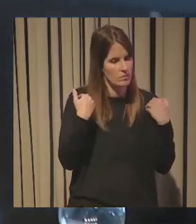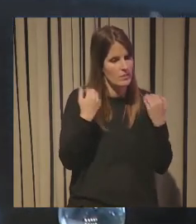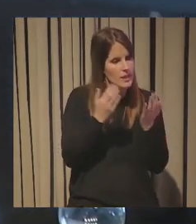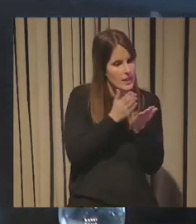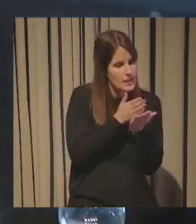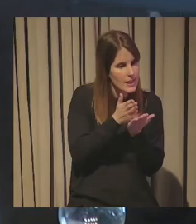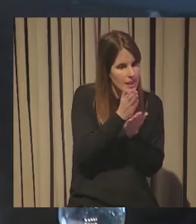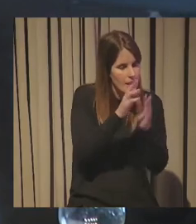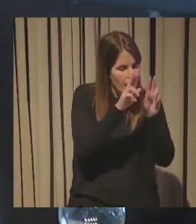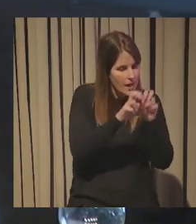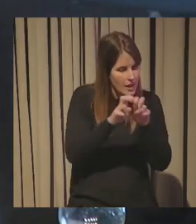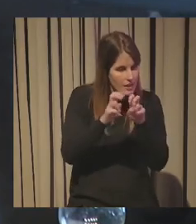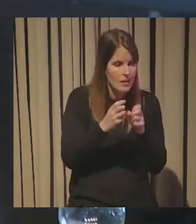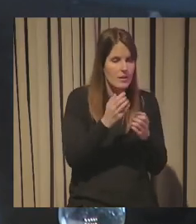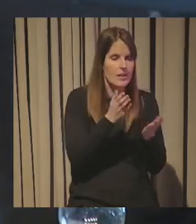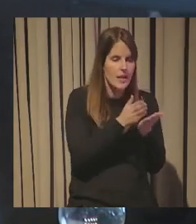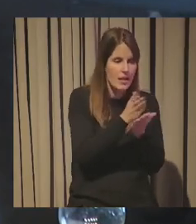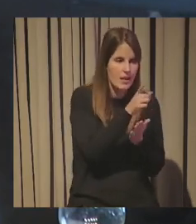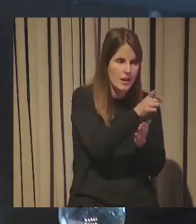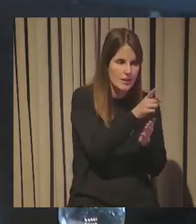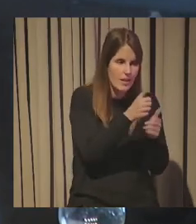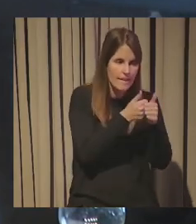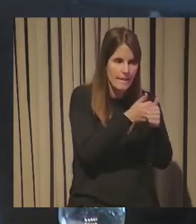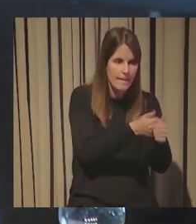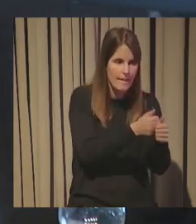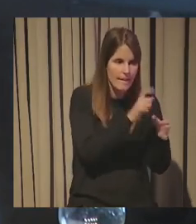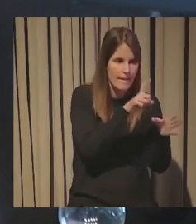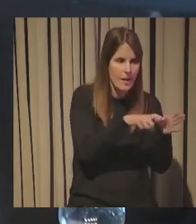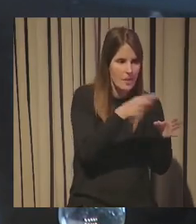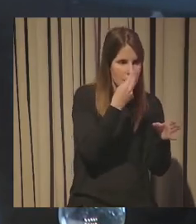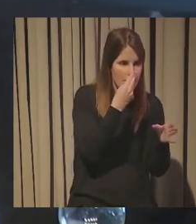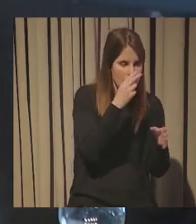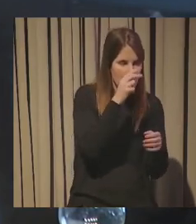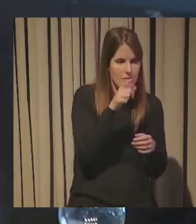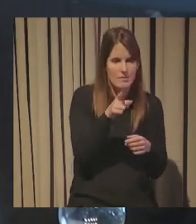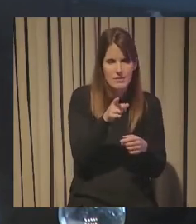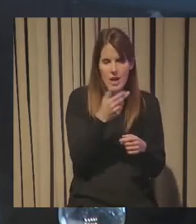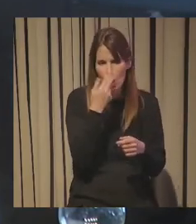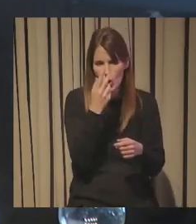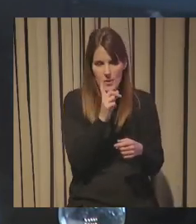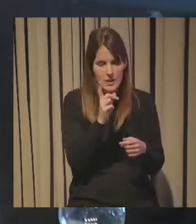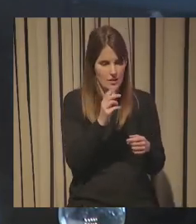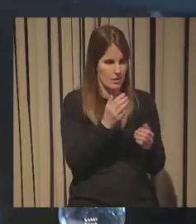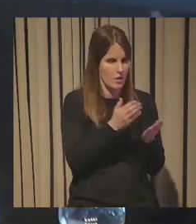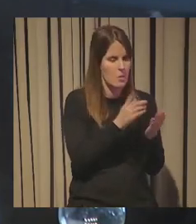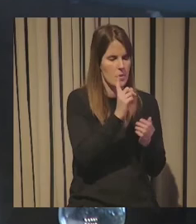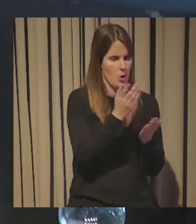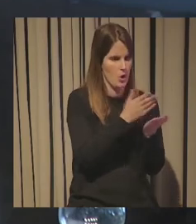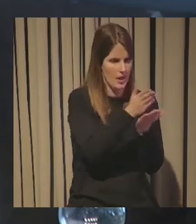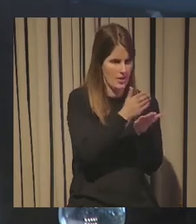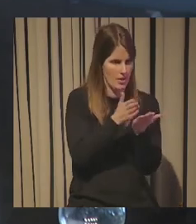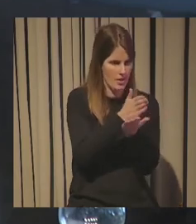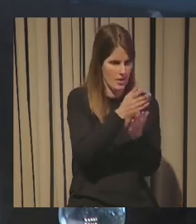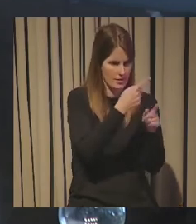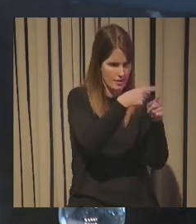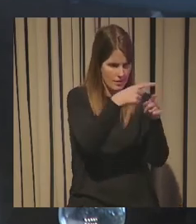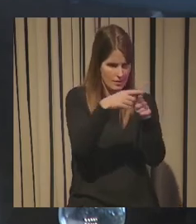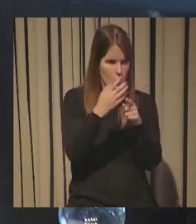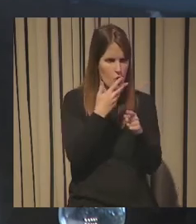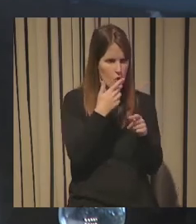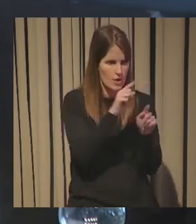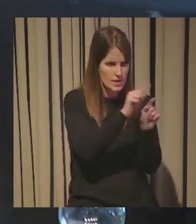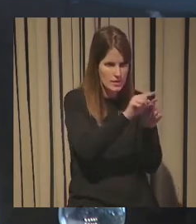te subes y en cuáles y eso ya es conectar las tendencias que sabes que existen y están rulando globalmente